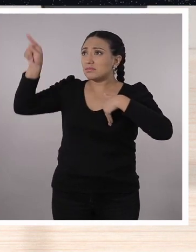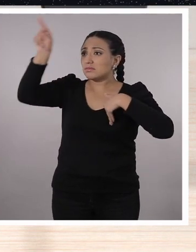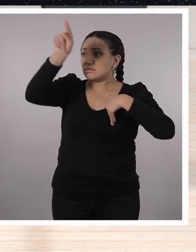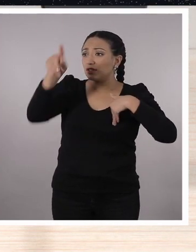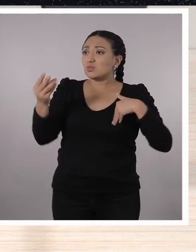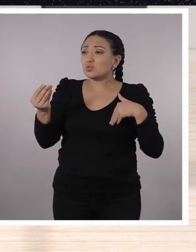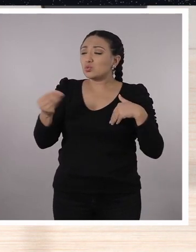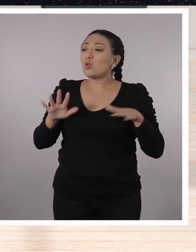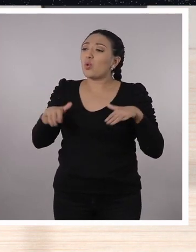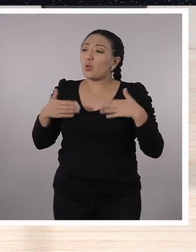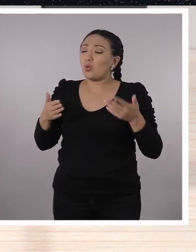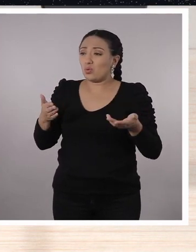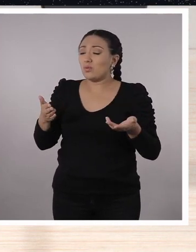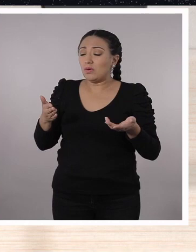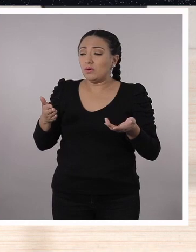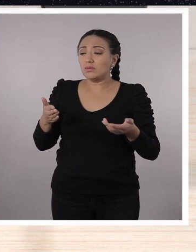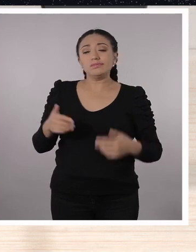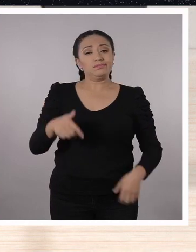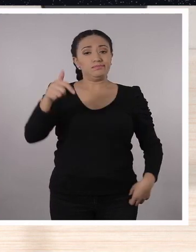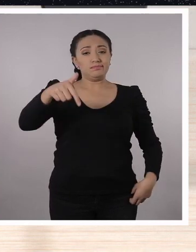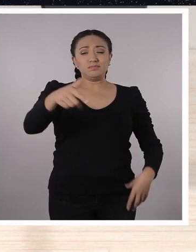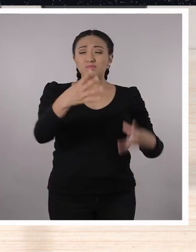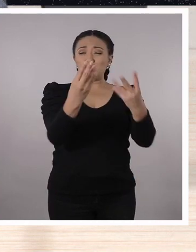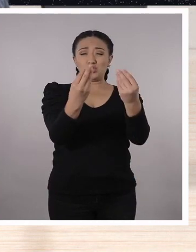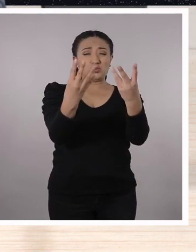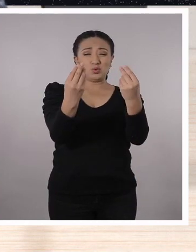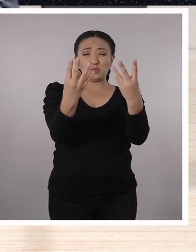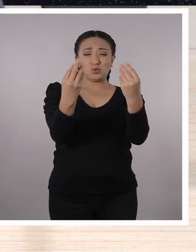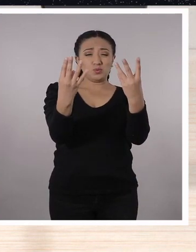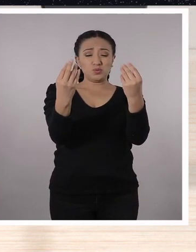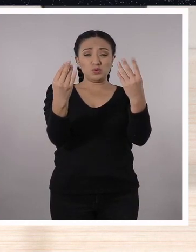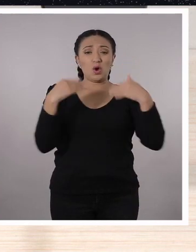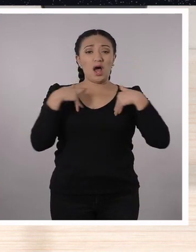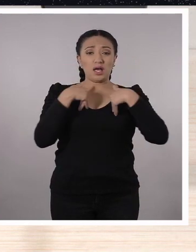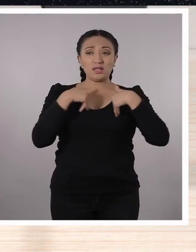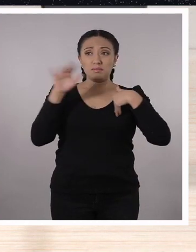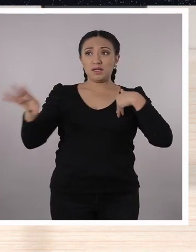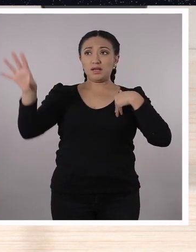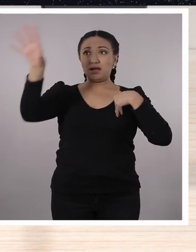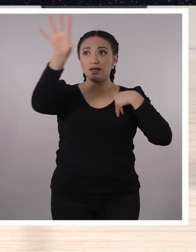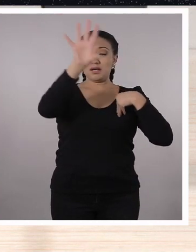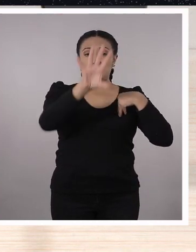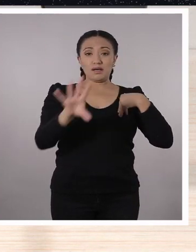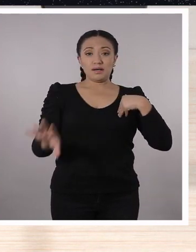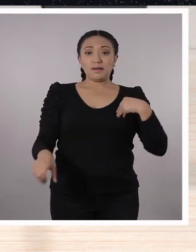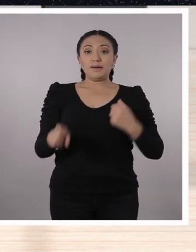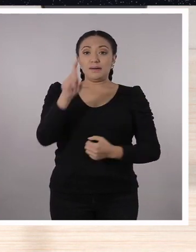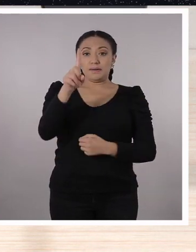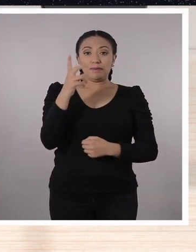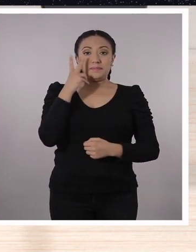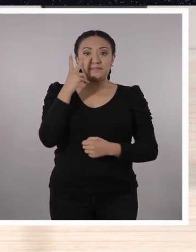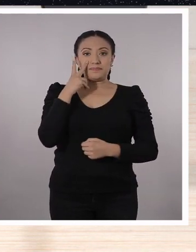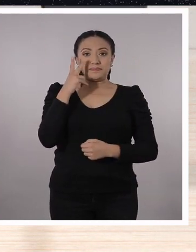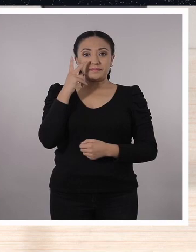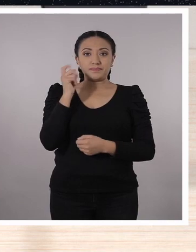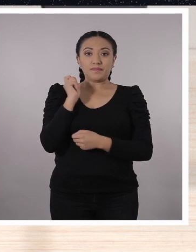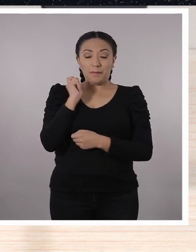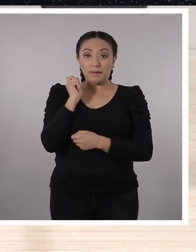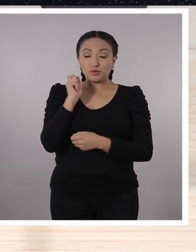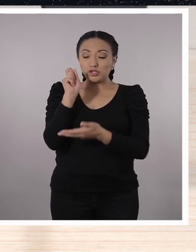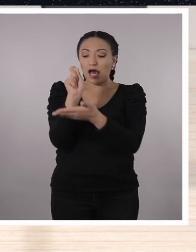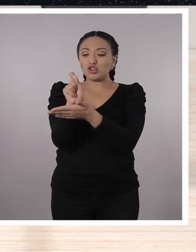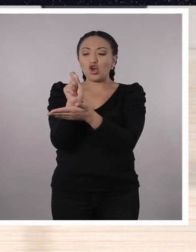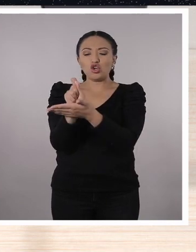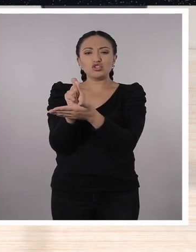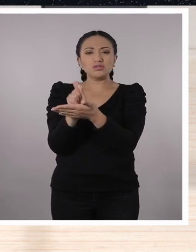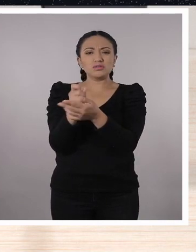Insectos, no sé. ¿Cómo podríamos saber todo eso? Son millones y millones de insectos, realmente. Y la mejor forma de expresarlo es a través de la notación